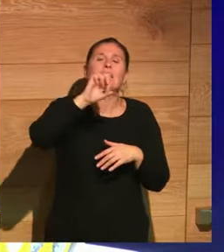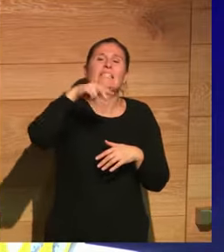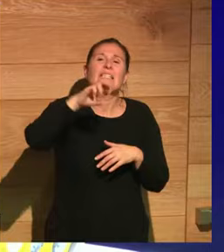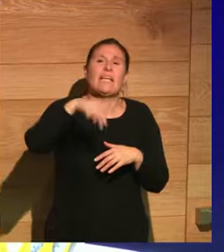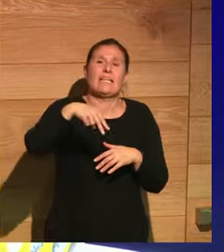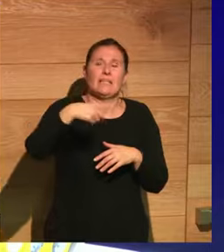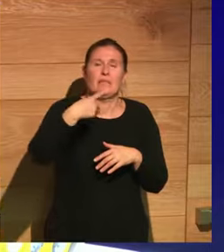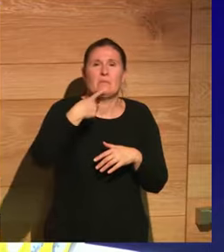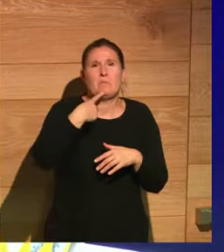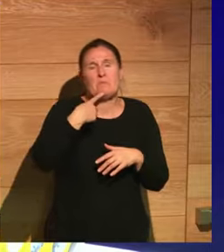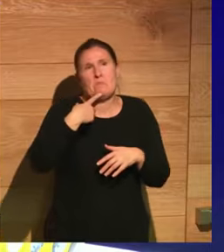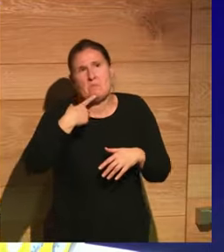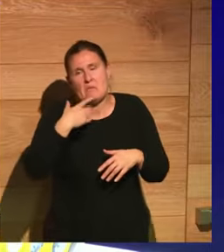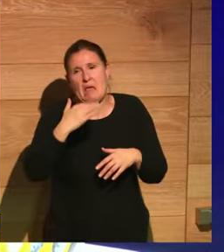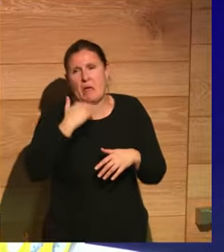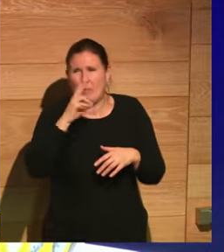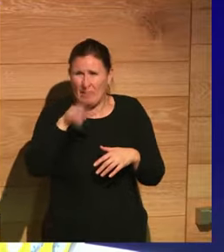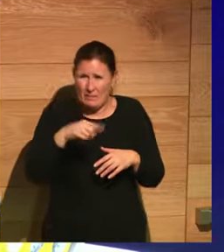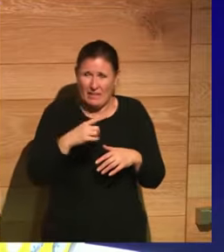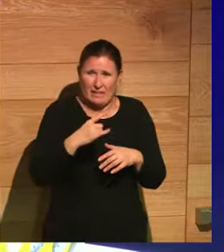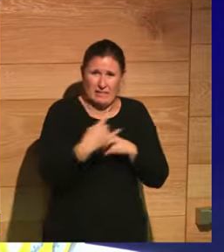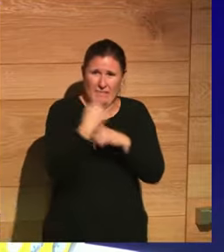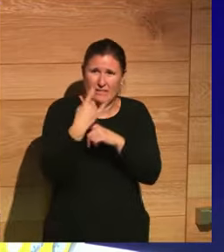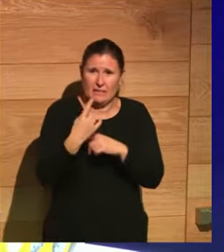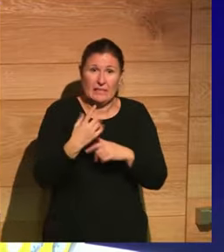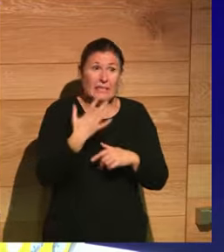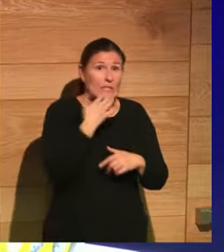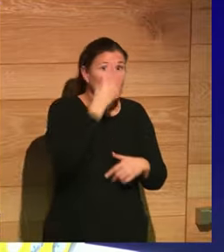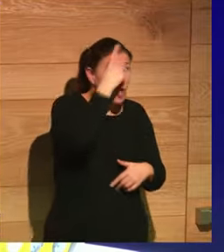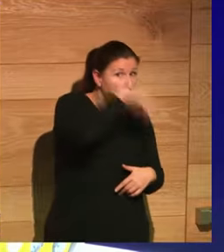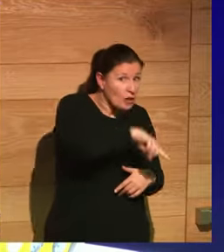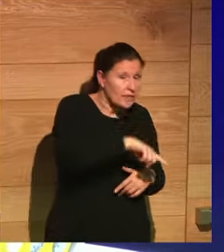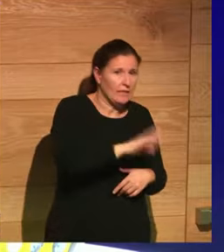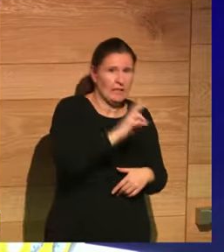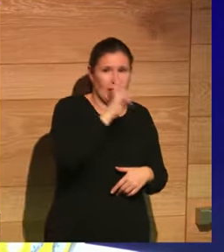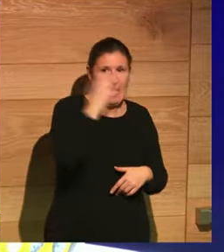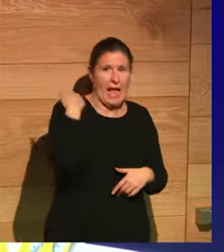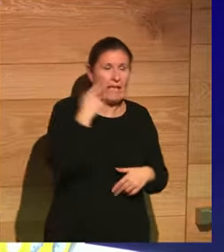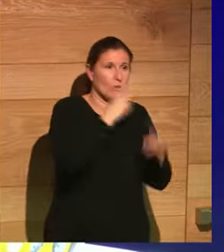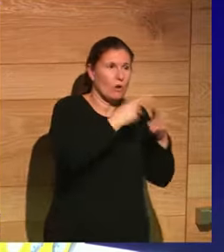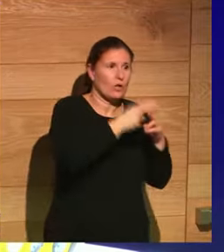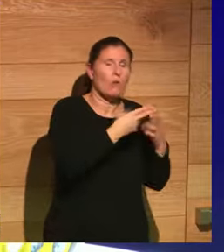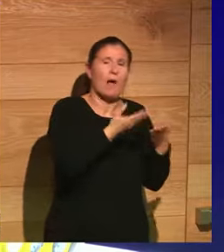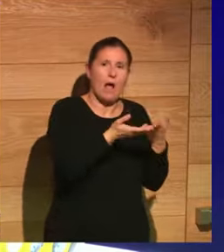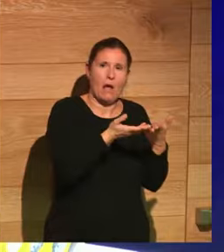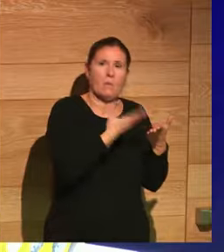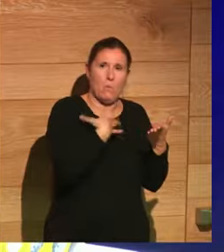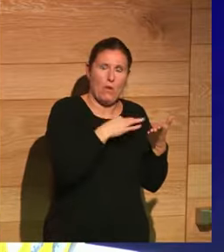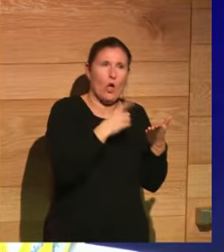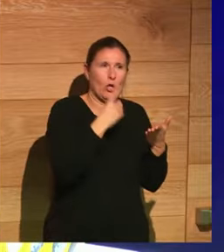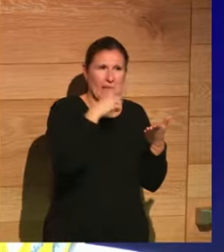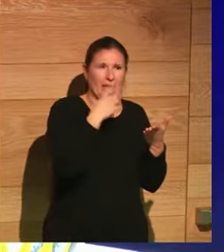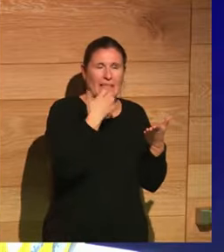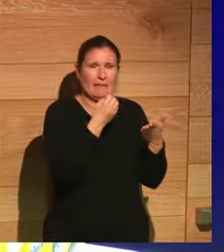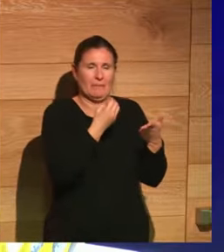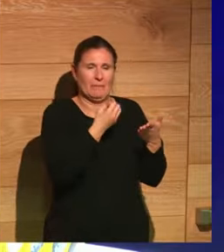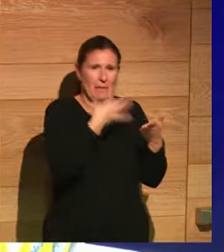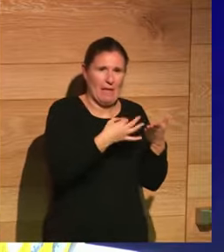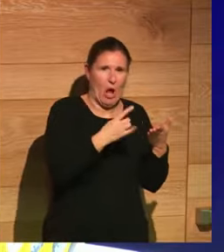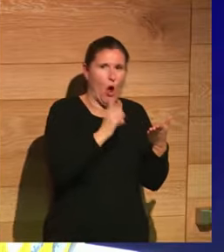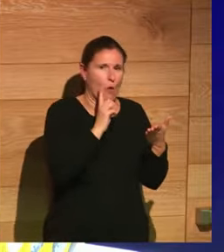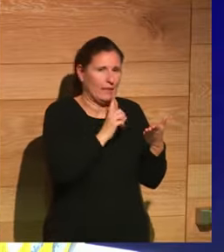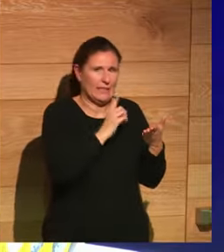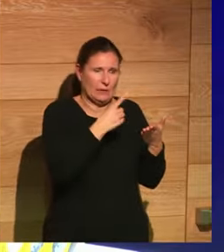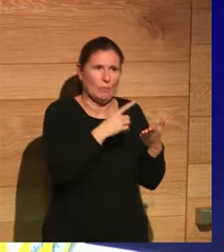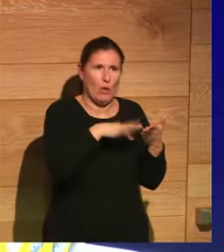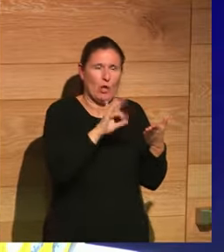me parece que solo lo deben hacer personas que sepan muchísimo sobre la antigua Roma porque si no es que se van a comer los bulos propios de su época porque al final Gibbon escribe en el